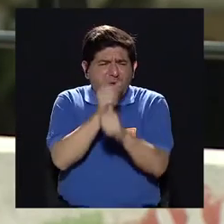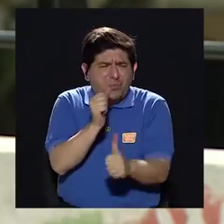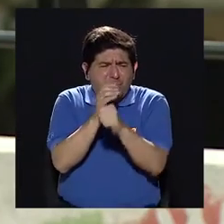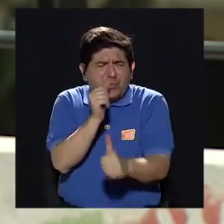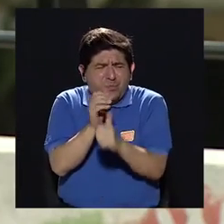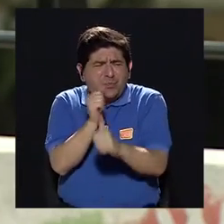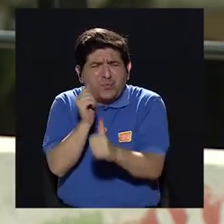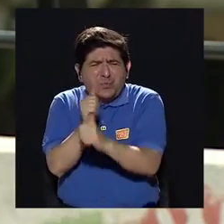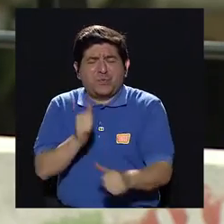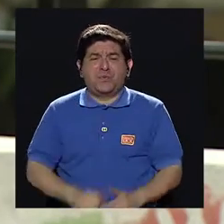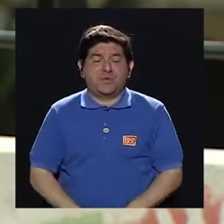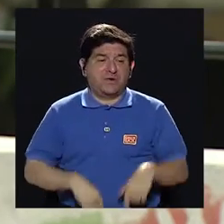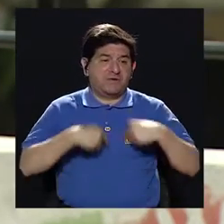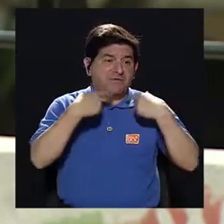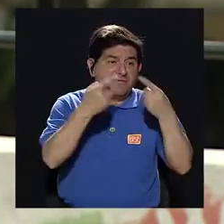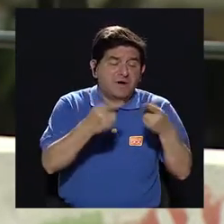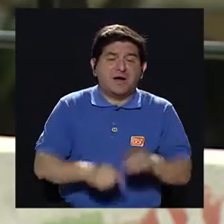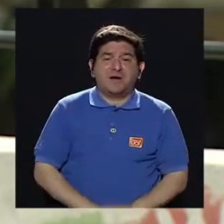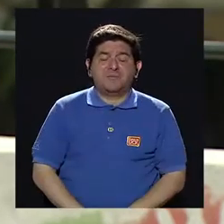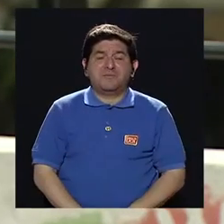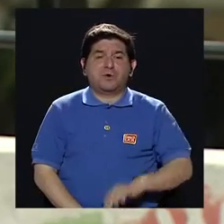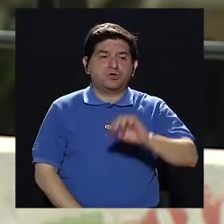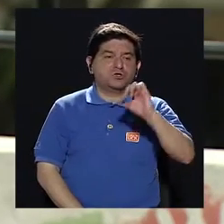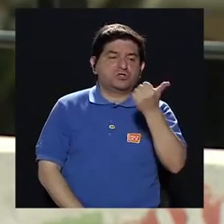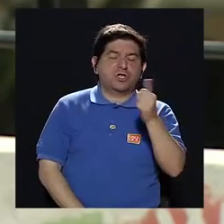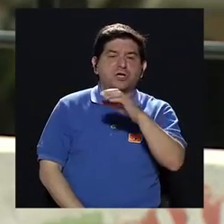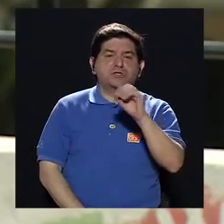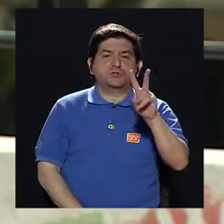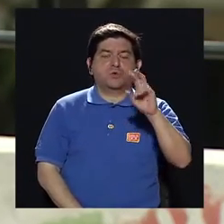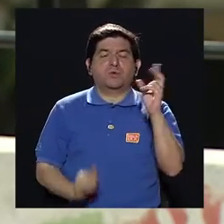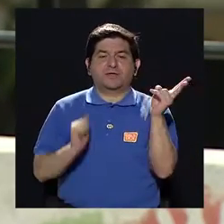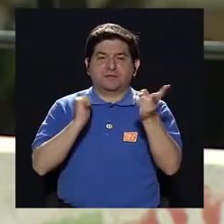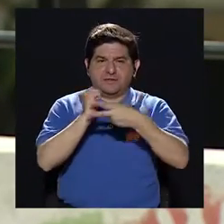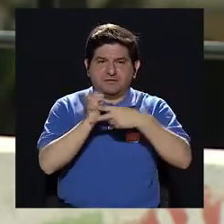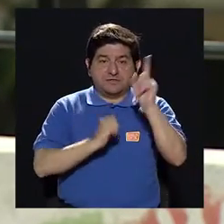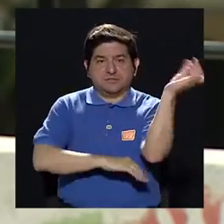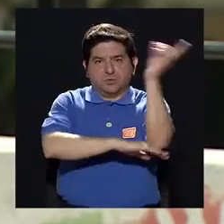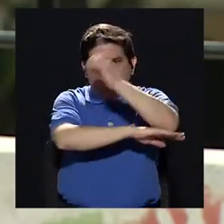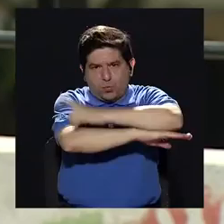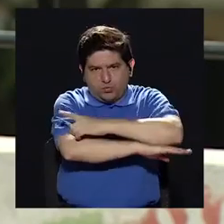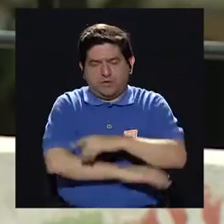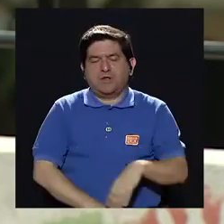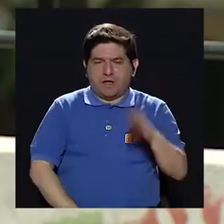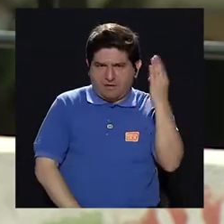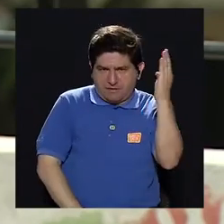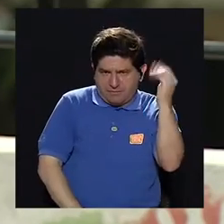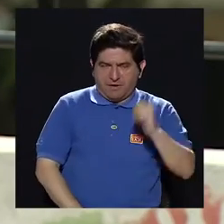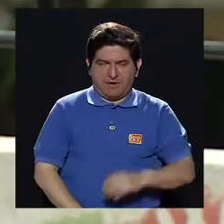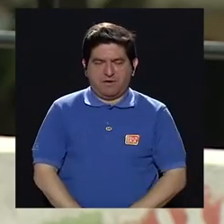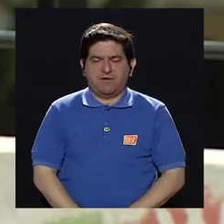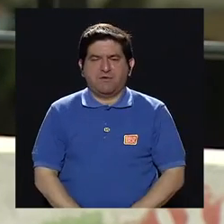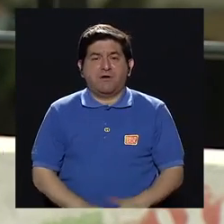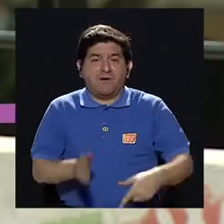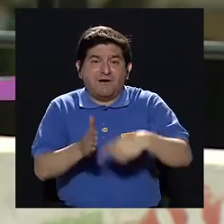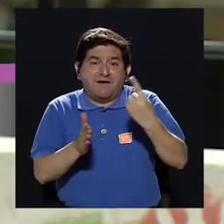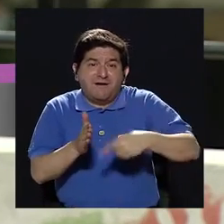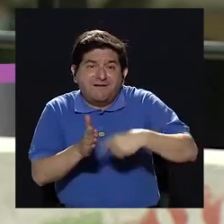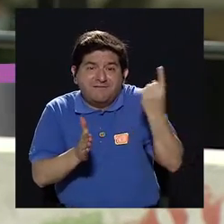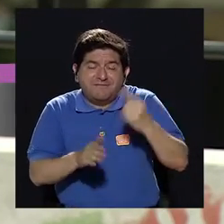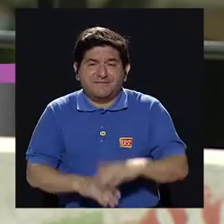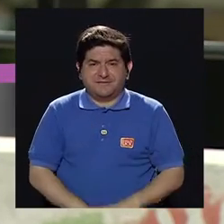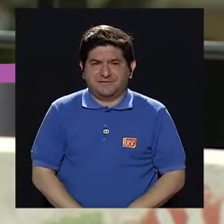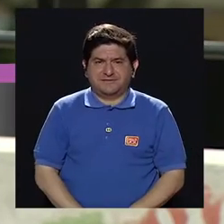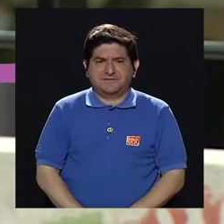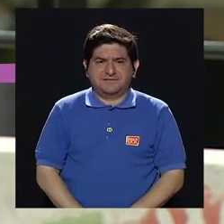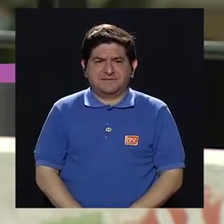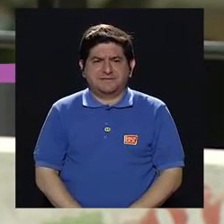diarreas constantes que nos hacen ir al baño de 10 hasta 20 o más veces al día. En algunos casos